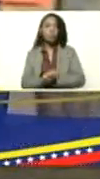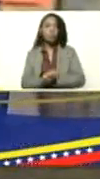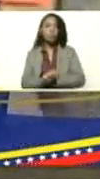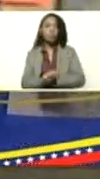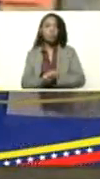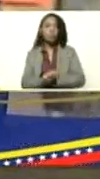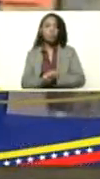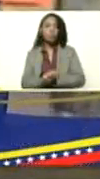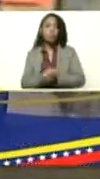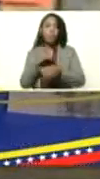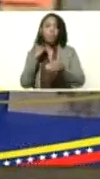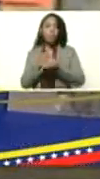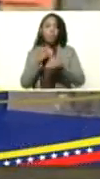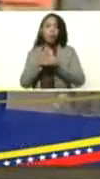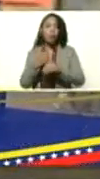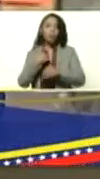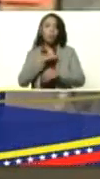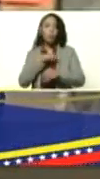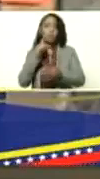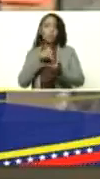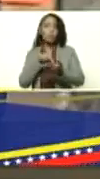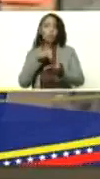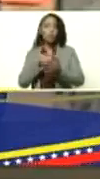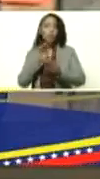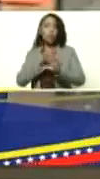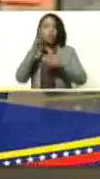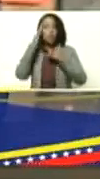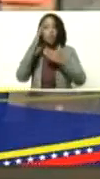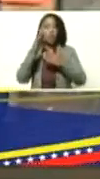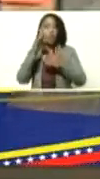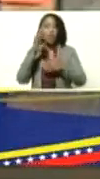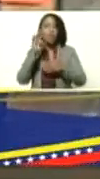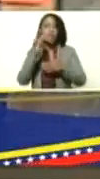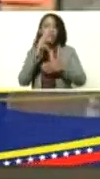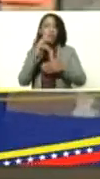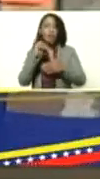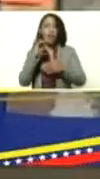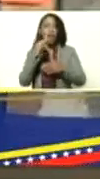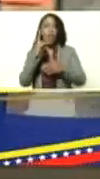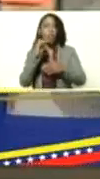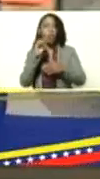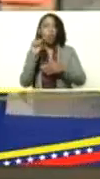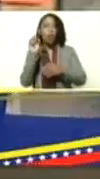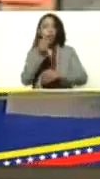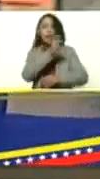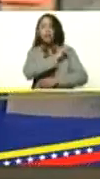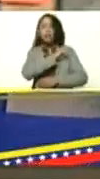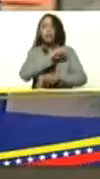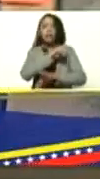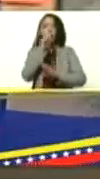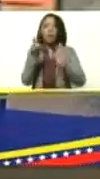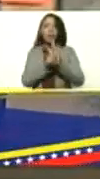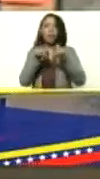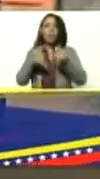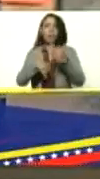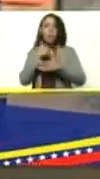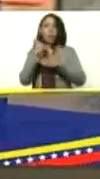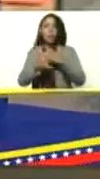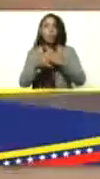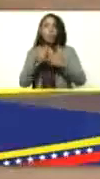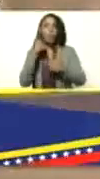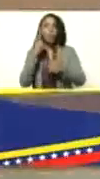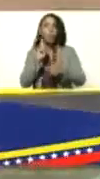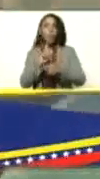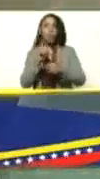igual está entre nosotros bueno ya lo saludamos a Fernando Gil Salazar gerente general de este proyecto proyecto